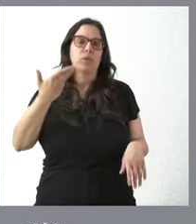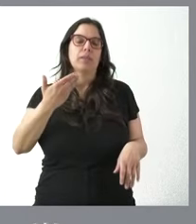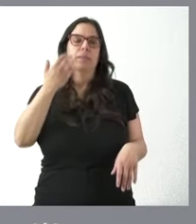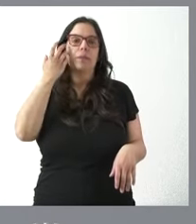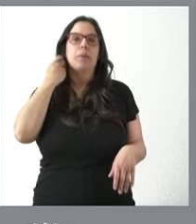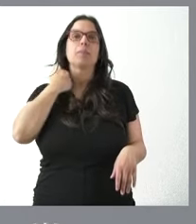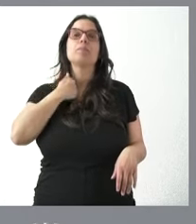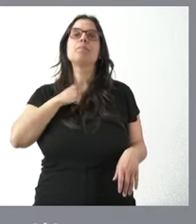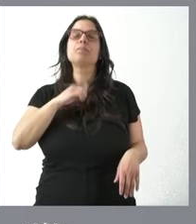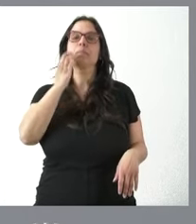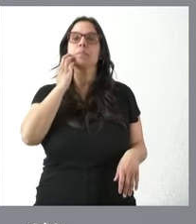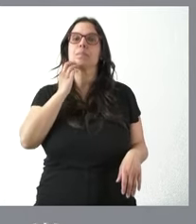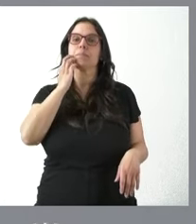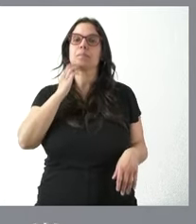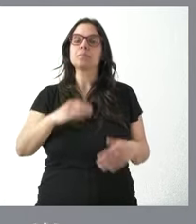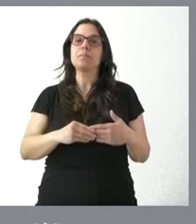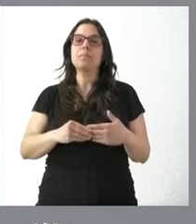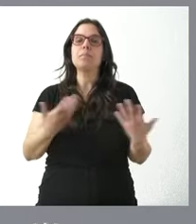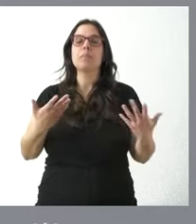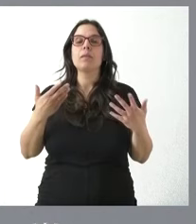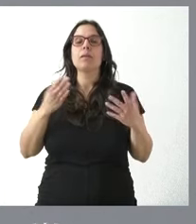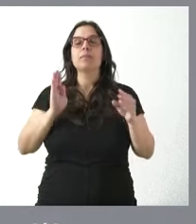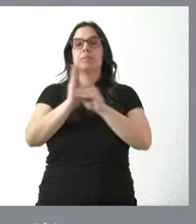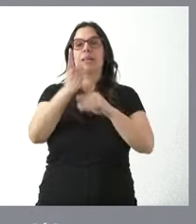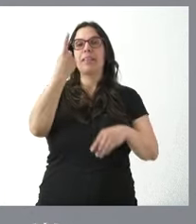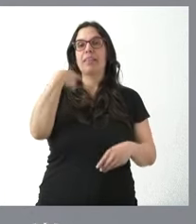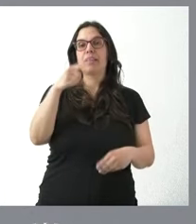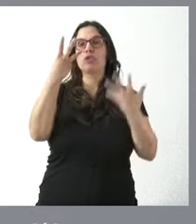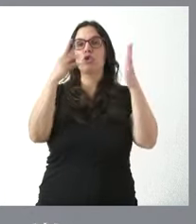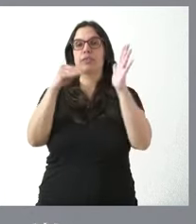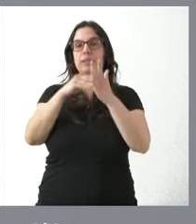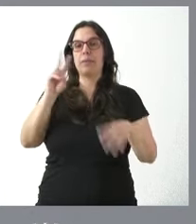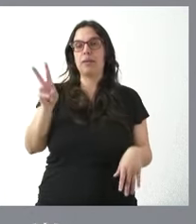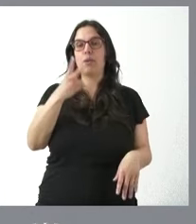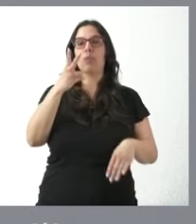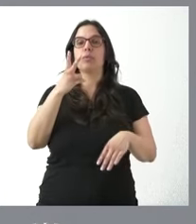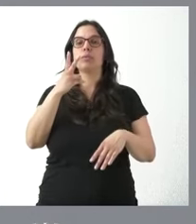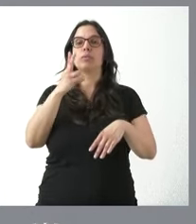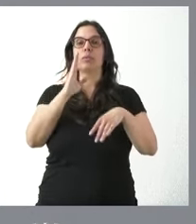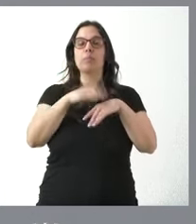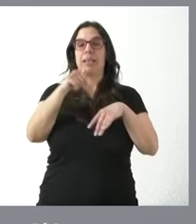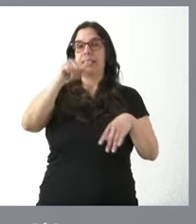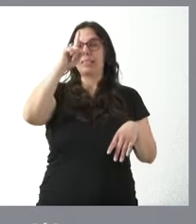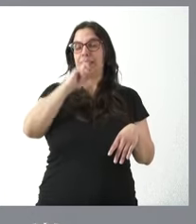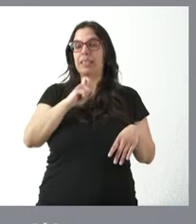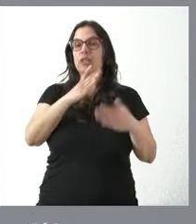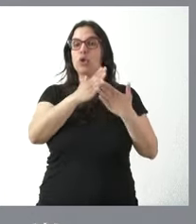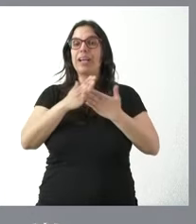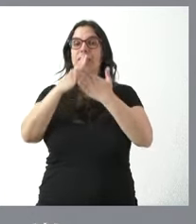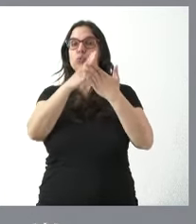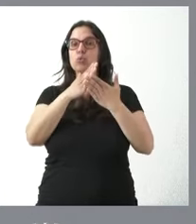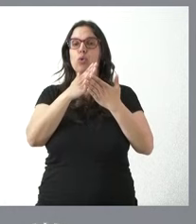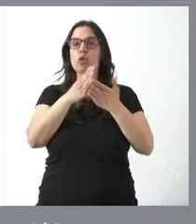Consejo de Gobierno de esta mañana, es el destino de 180.000 euros para completar este mismo año los estudios de viabilidad